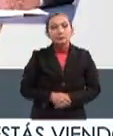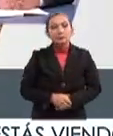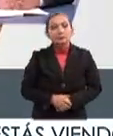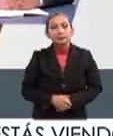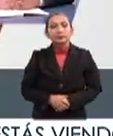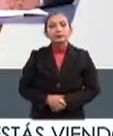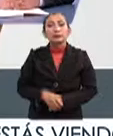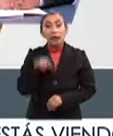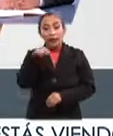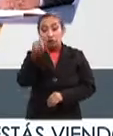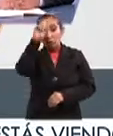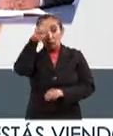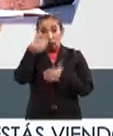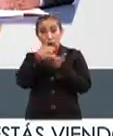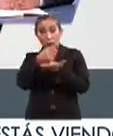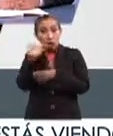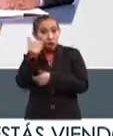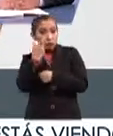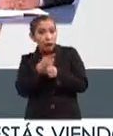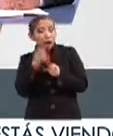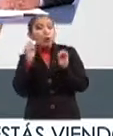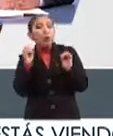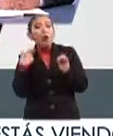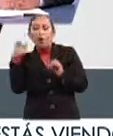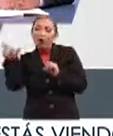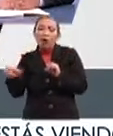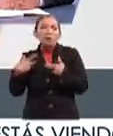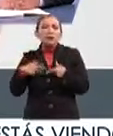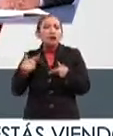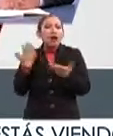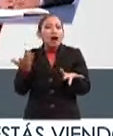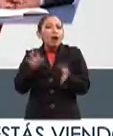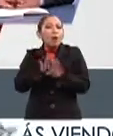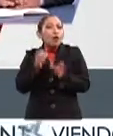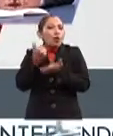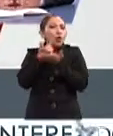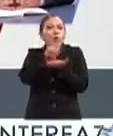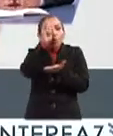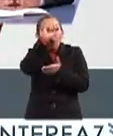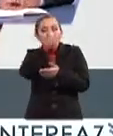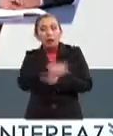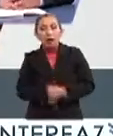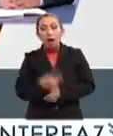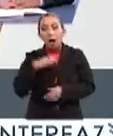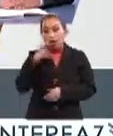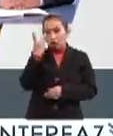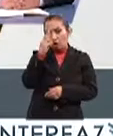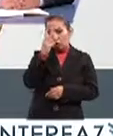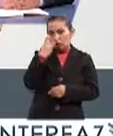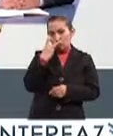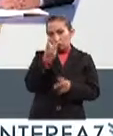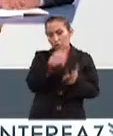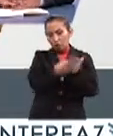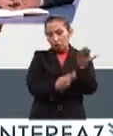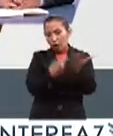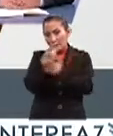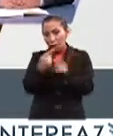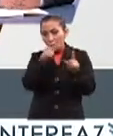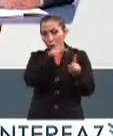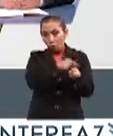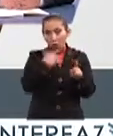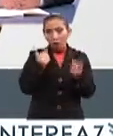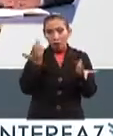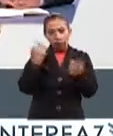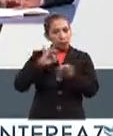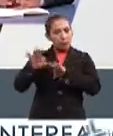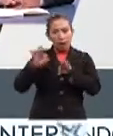aprendizaje. ¿Y estos tutores son voluntarios o de qué tipo de personal se Así depende. Tenemos dos tipos de programas. Uno somos